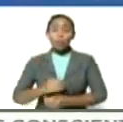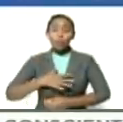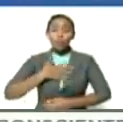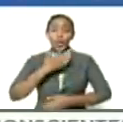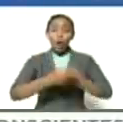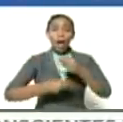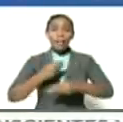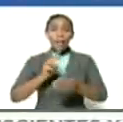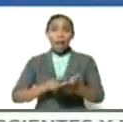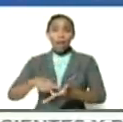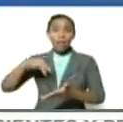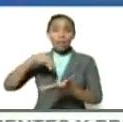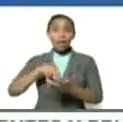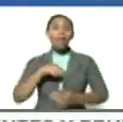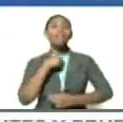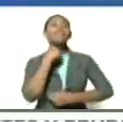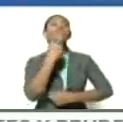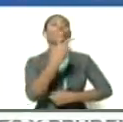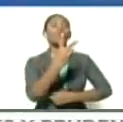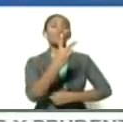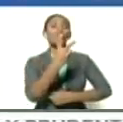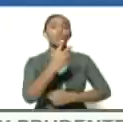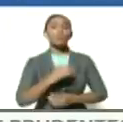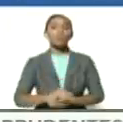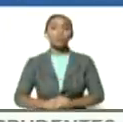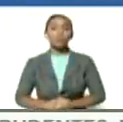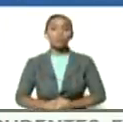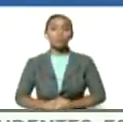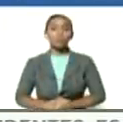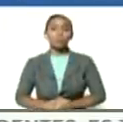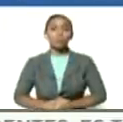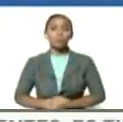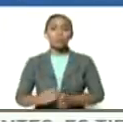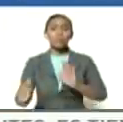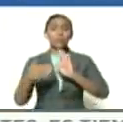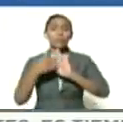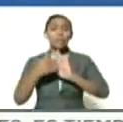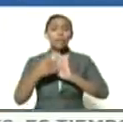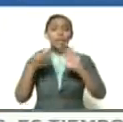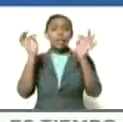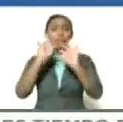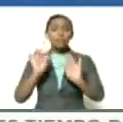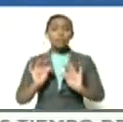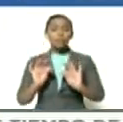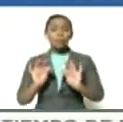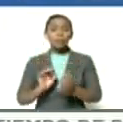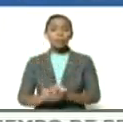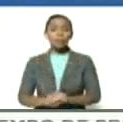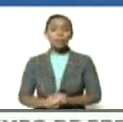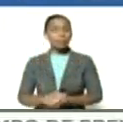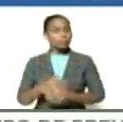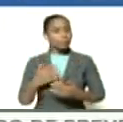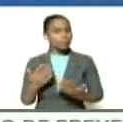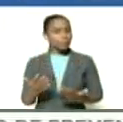de levantar su voz en contra de las formas de